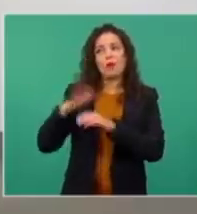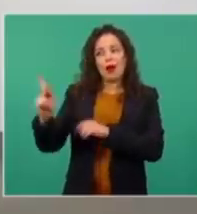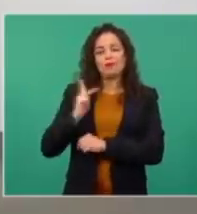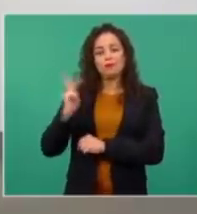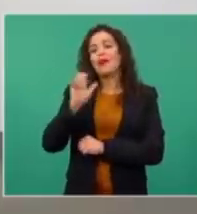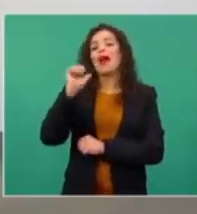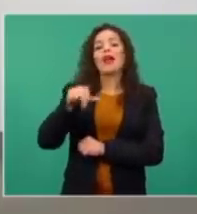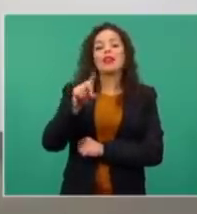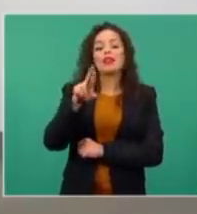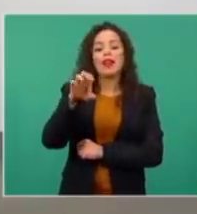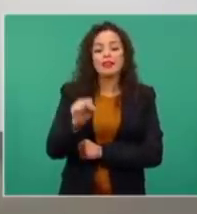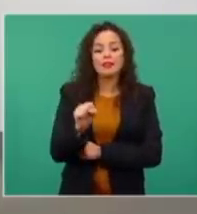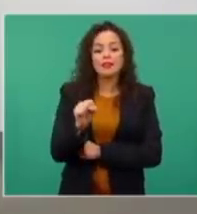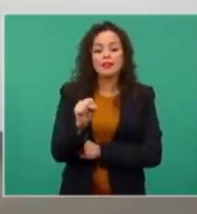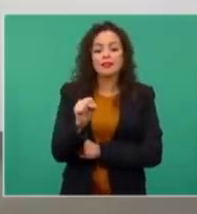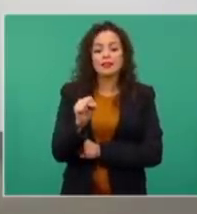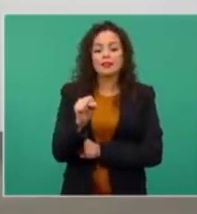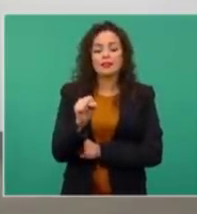más que su apellido, sí.